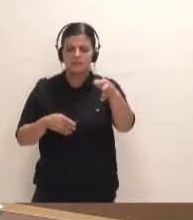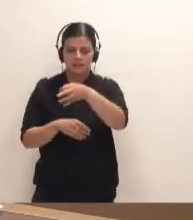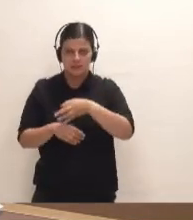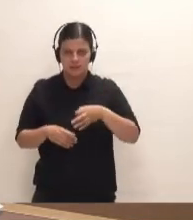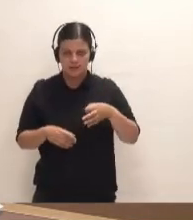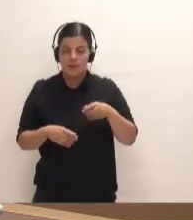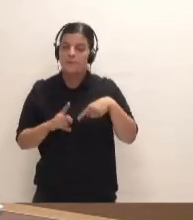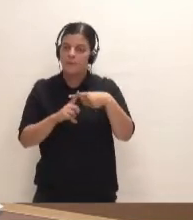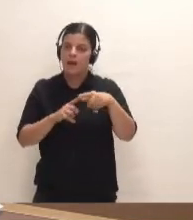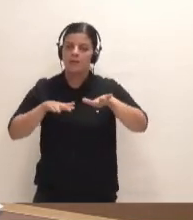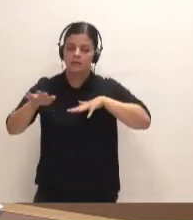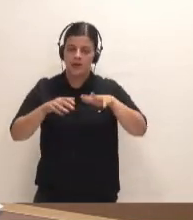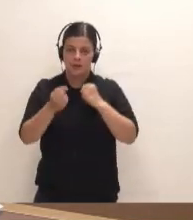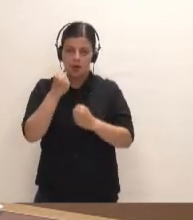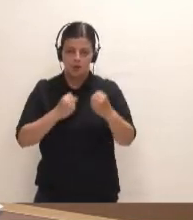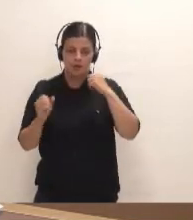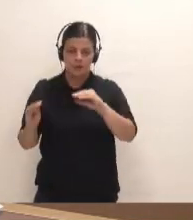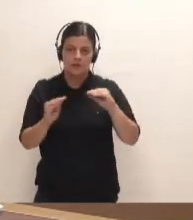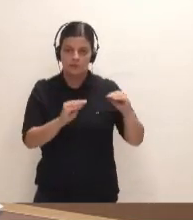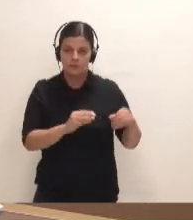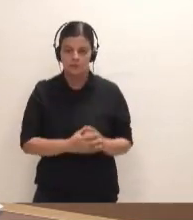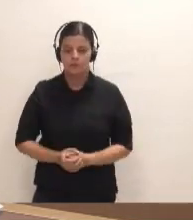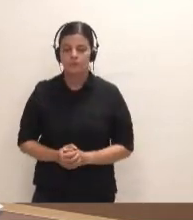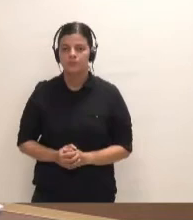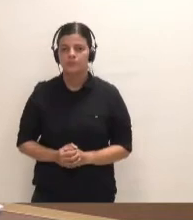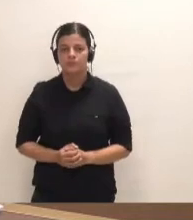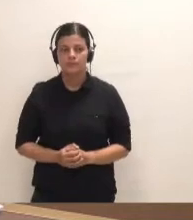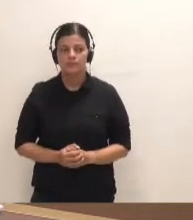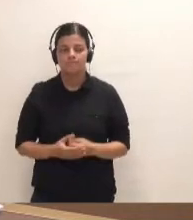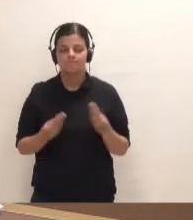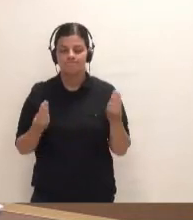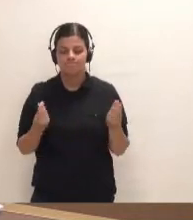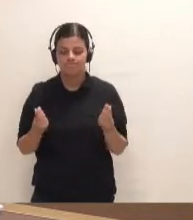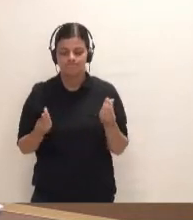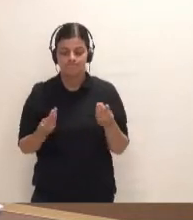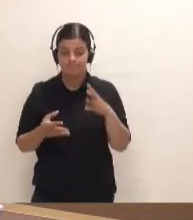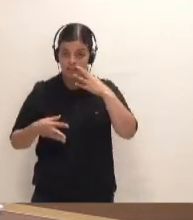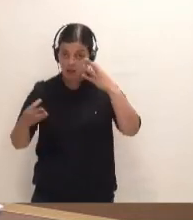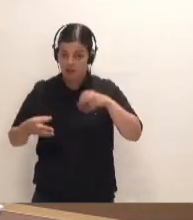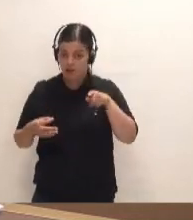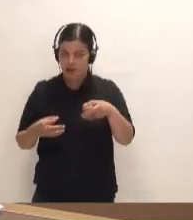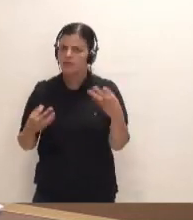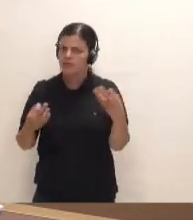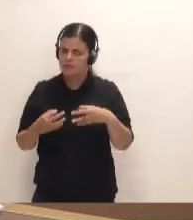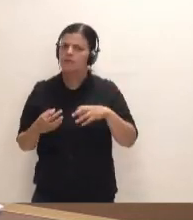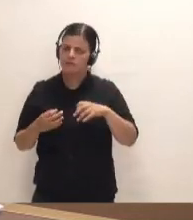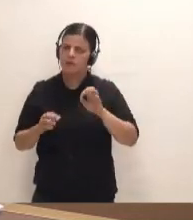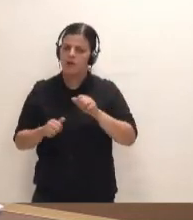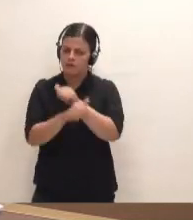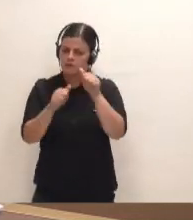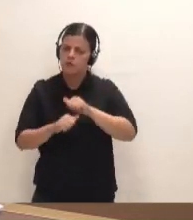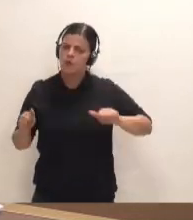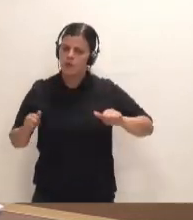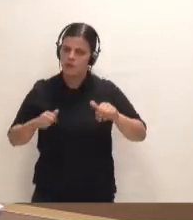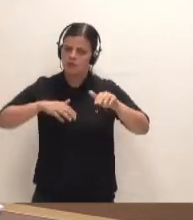dinámica económica. Y ahí creo que hay que cambiar el patrón de movilidad. Son los elementos